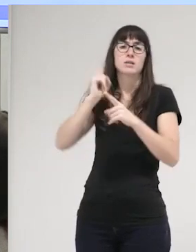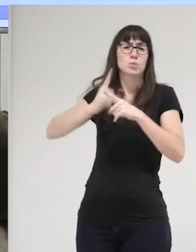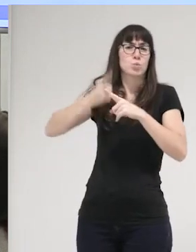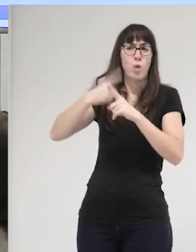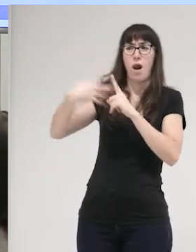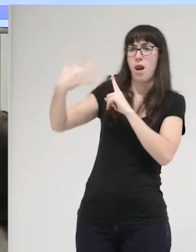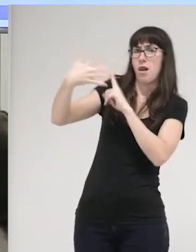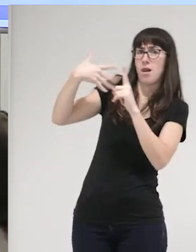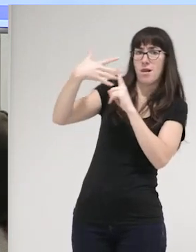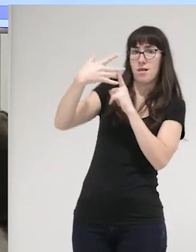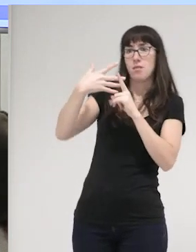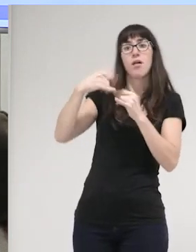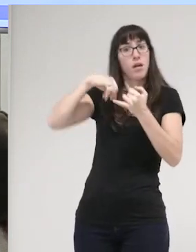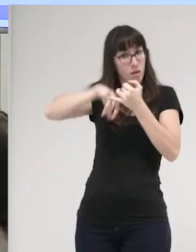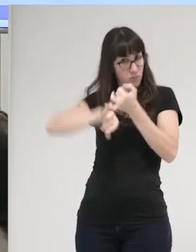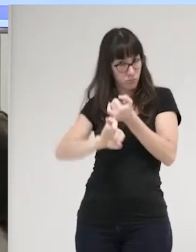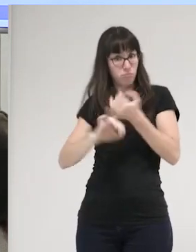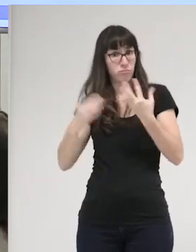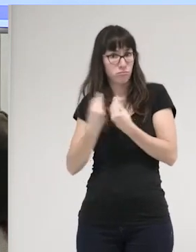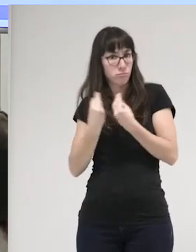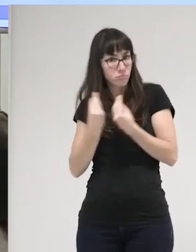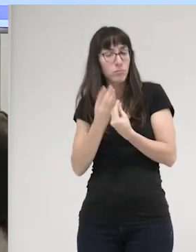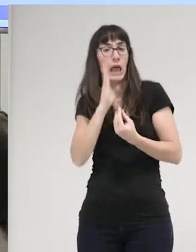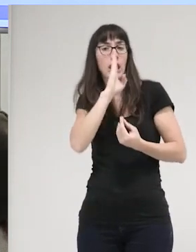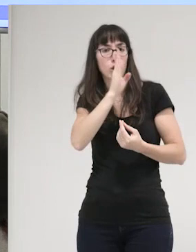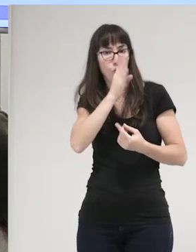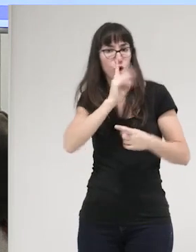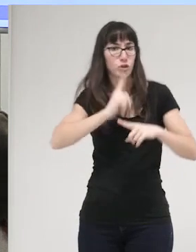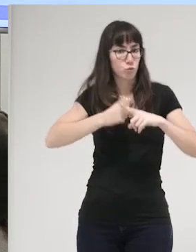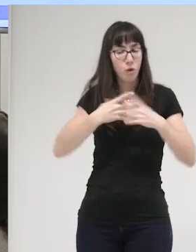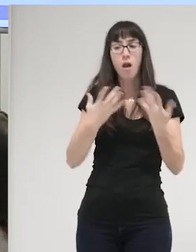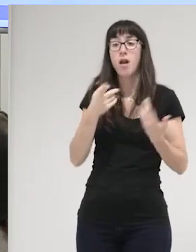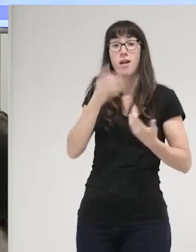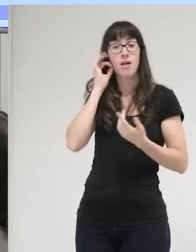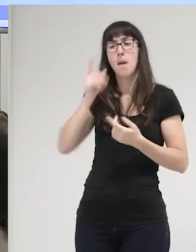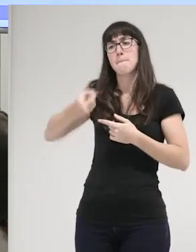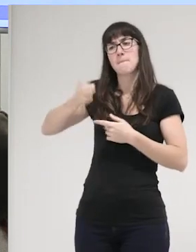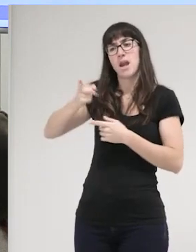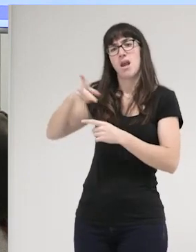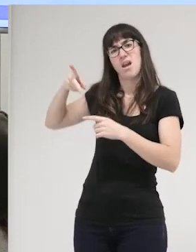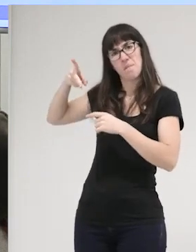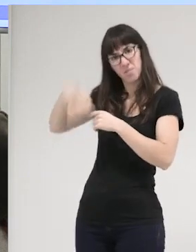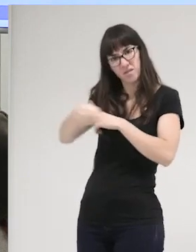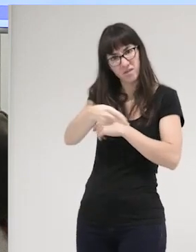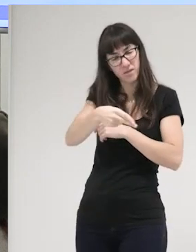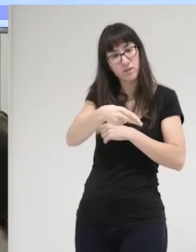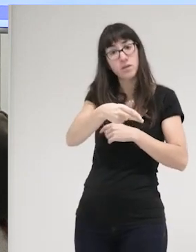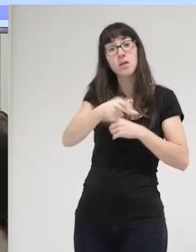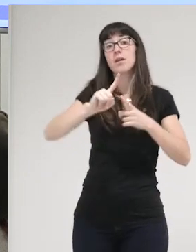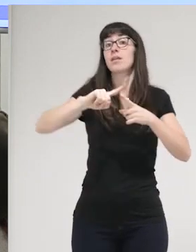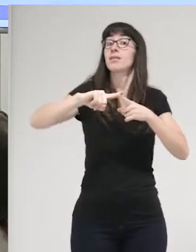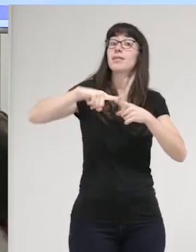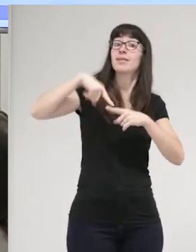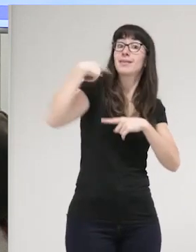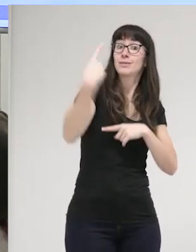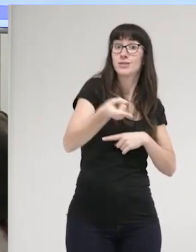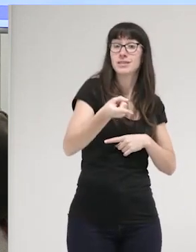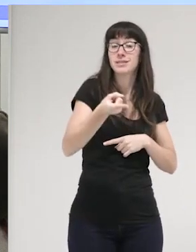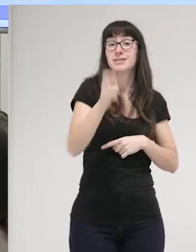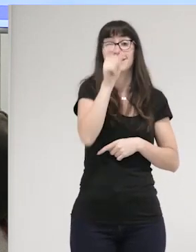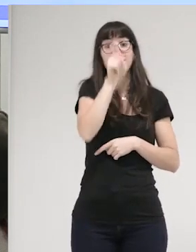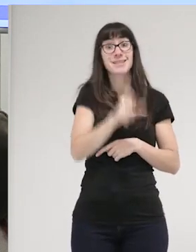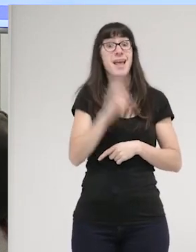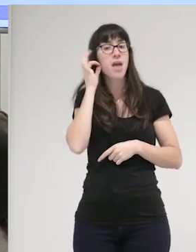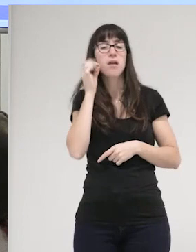en el marco del matrimonio de la pareja heterosexual pues bueno ella le corta el pene luego ella es